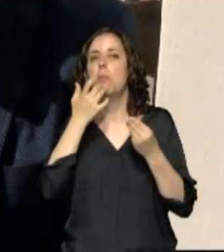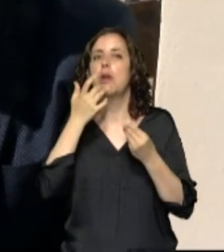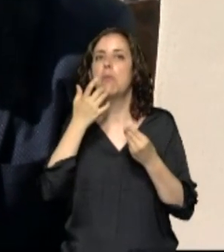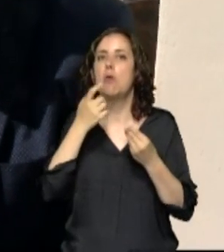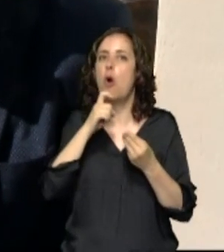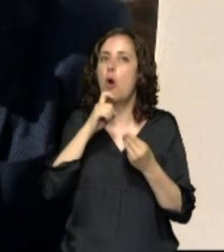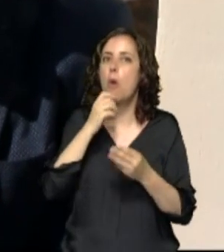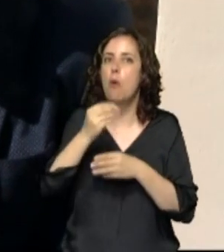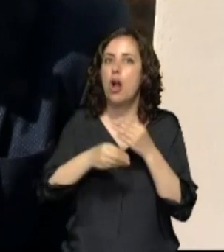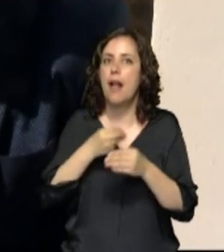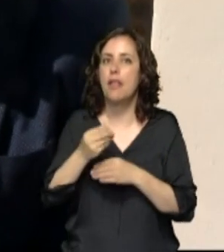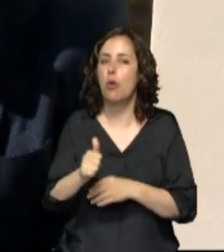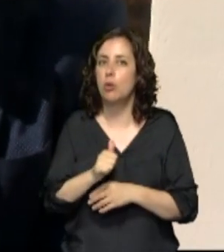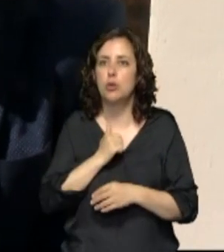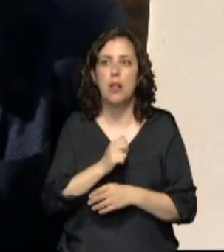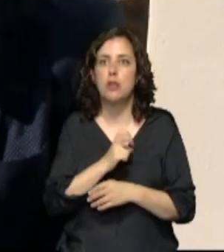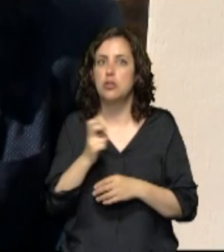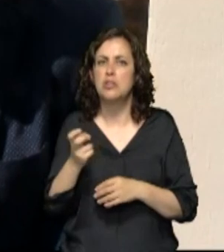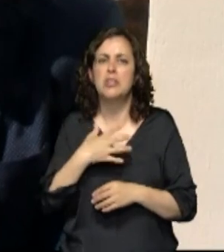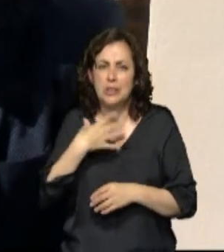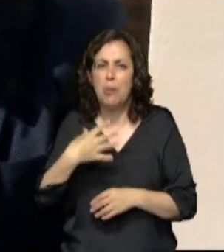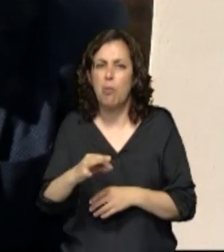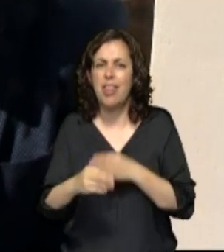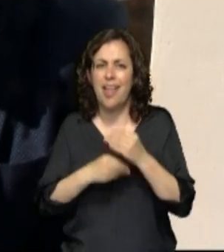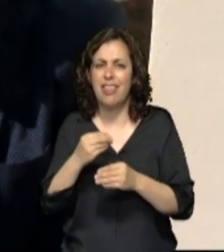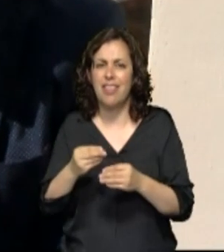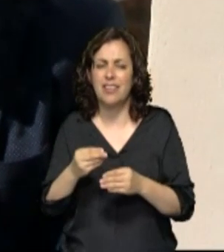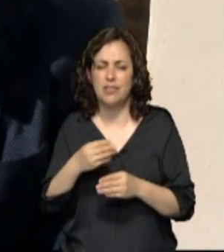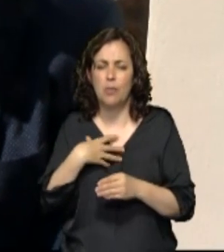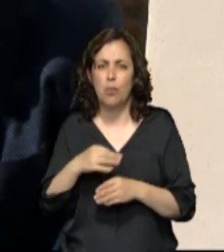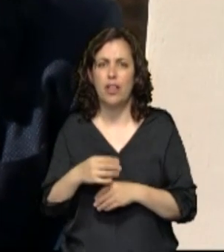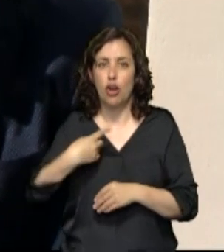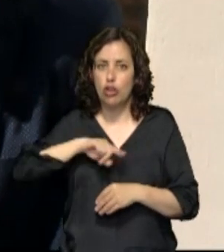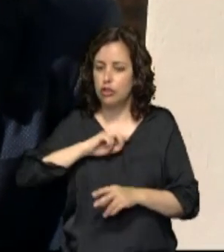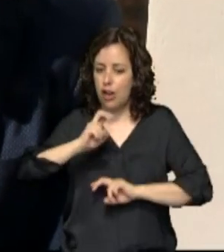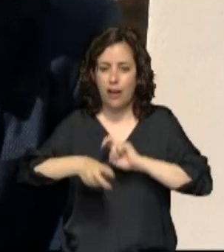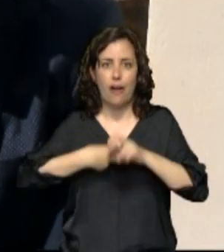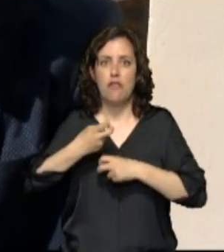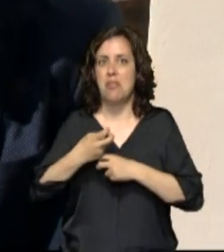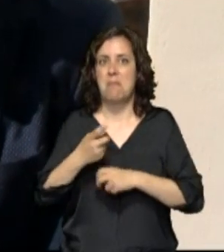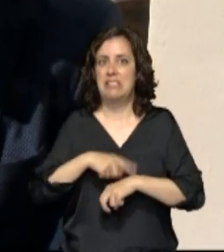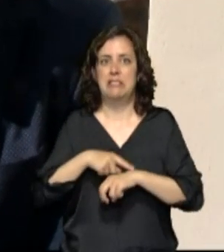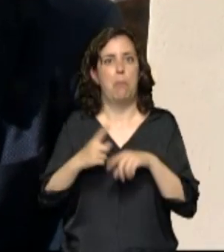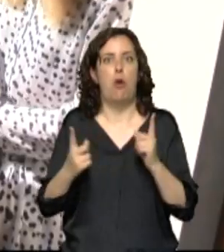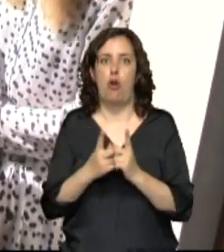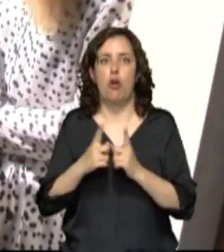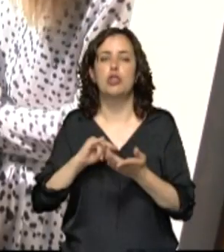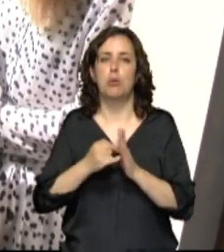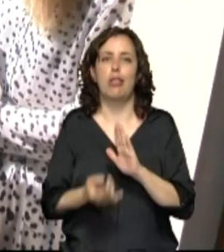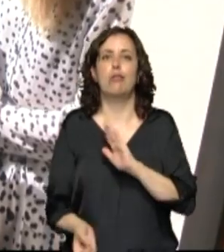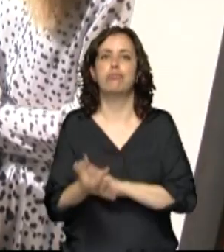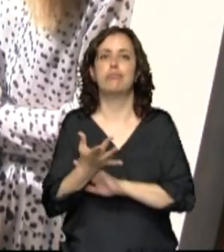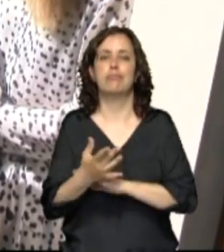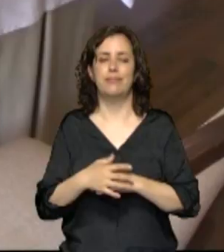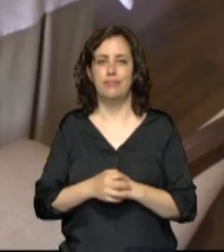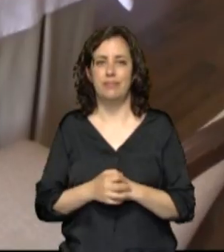o buscar nuevas oportunidades que realmente se pueden. Nosotros nos hemos reinventado y en poquito tiempo hemos conseguido armar un proyecto. También han